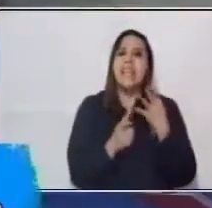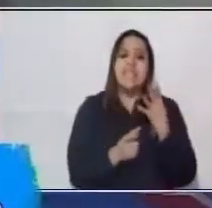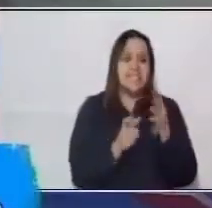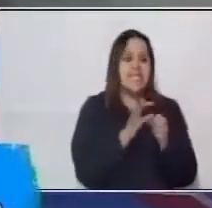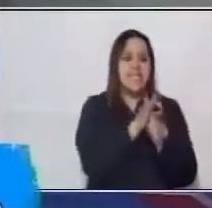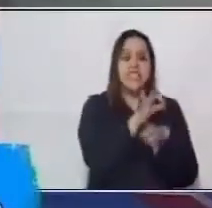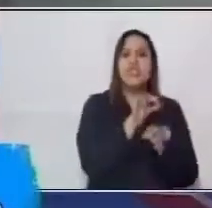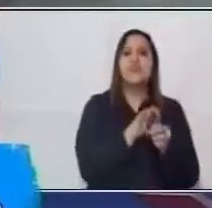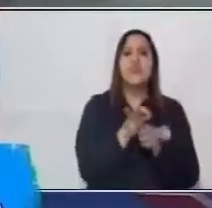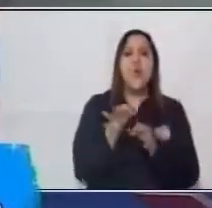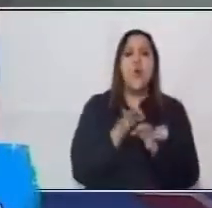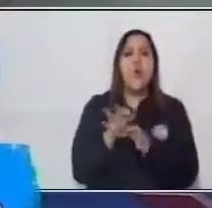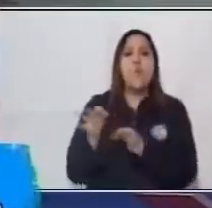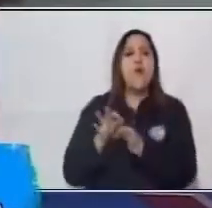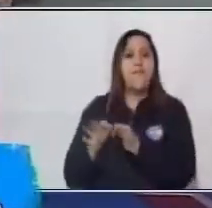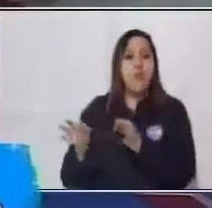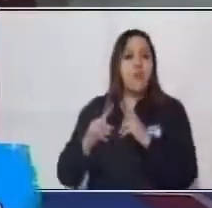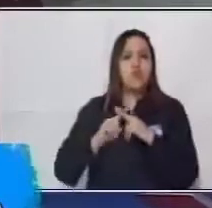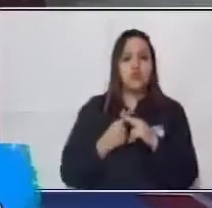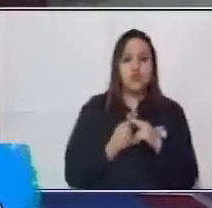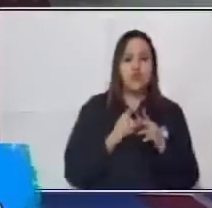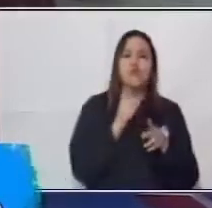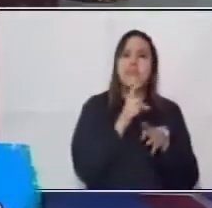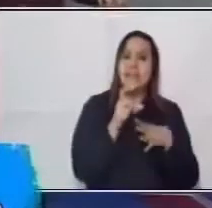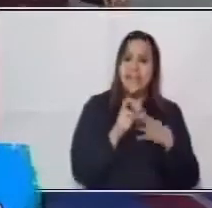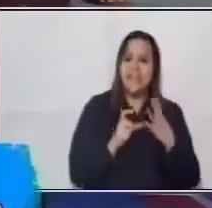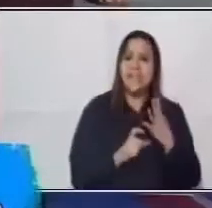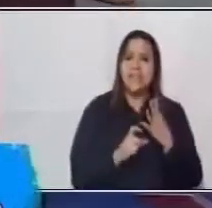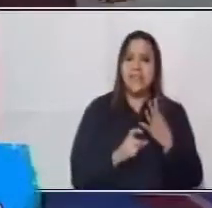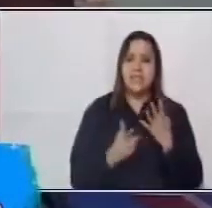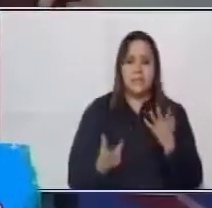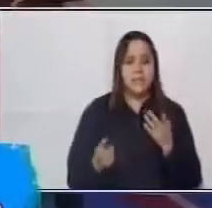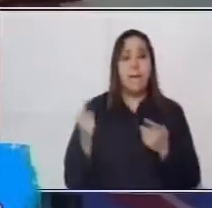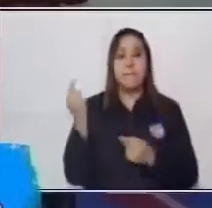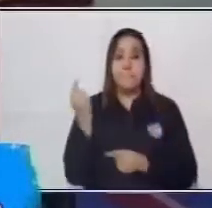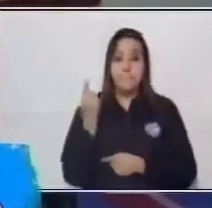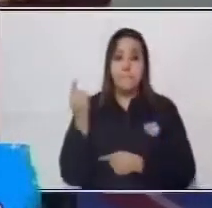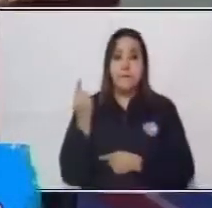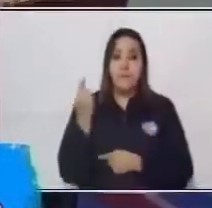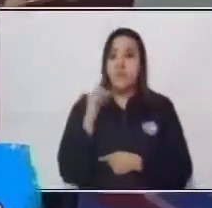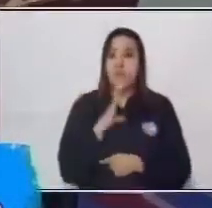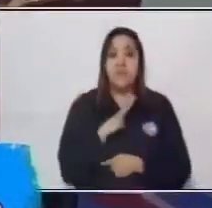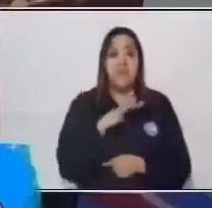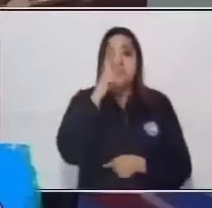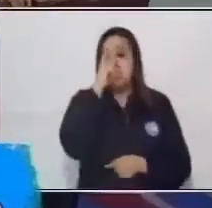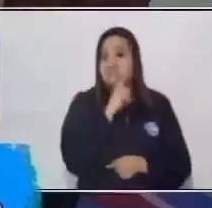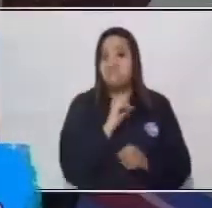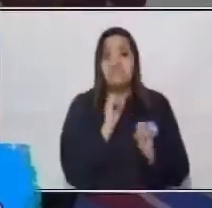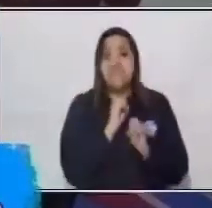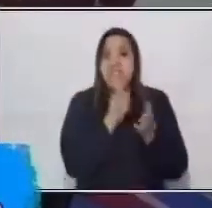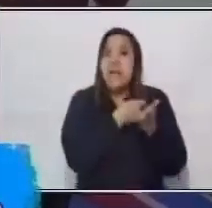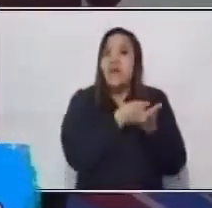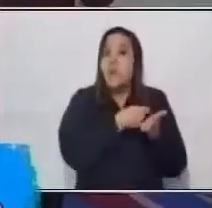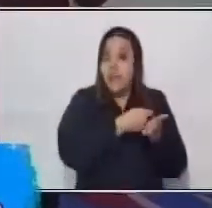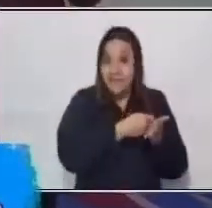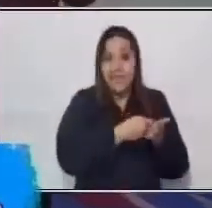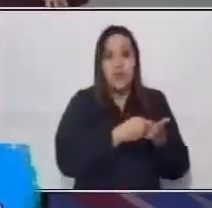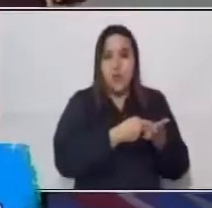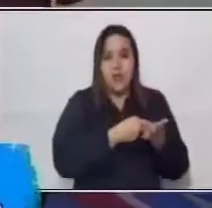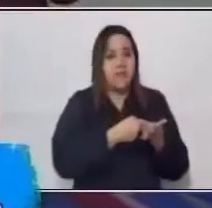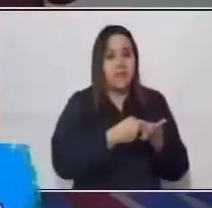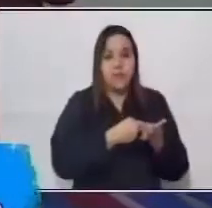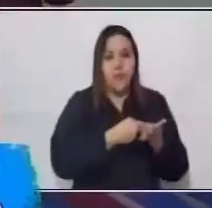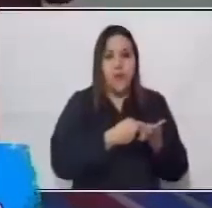originales para que no se te olviden. Primeramente recuerda que no tenían una escritura, ¿verdad? Entonces ellos